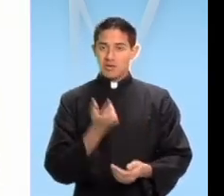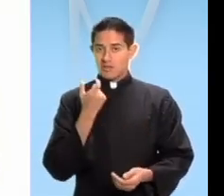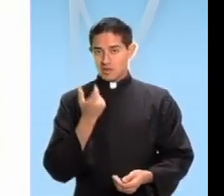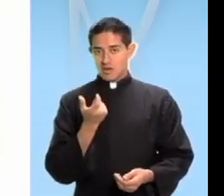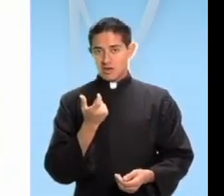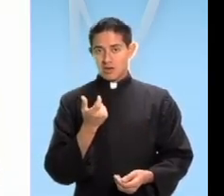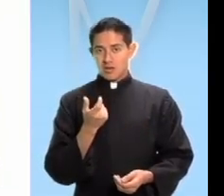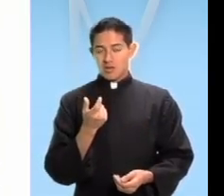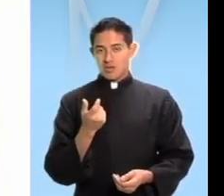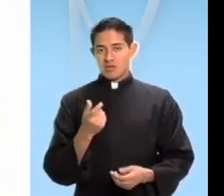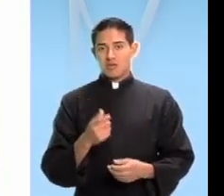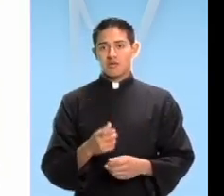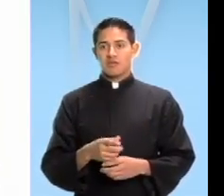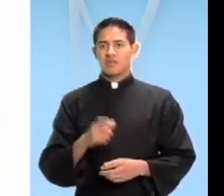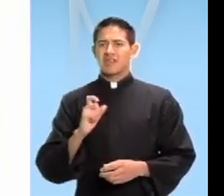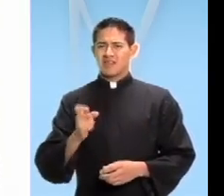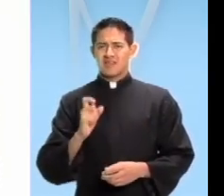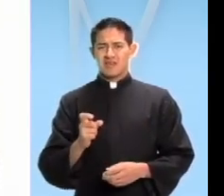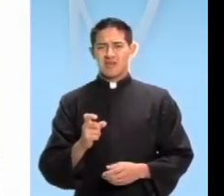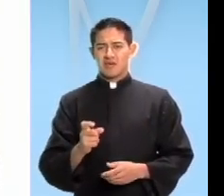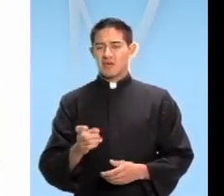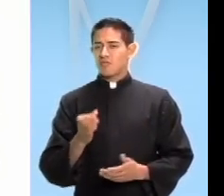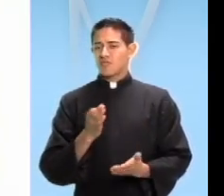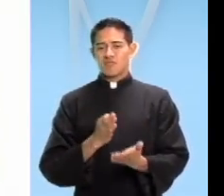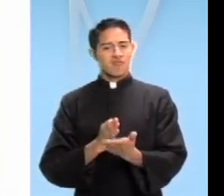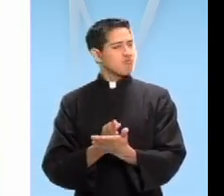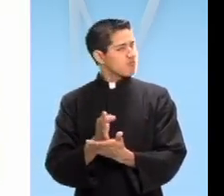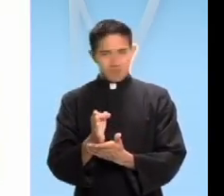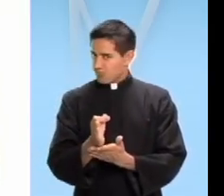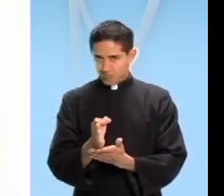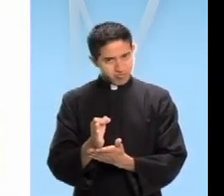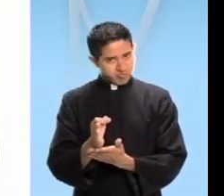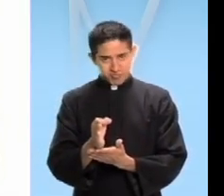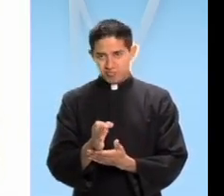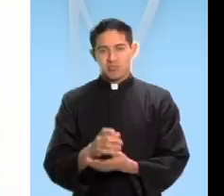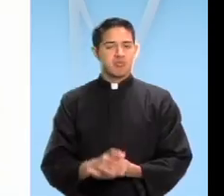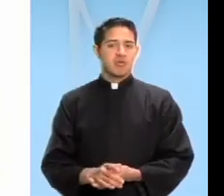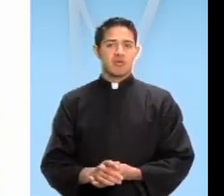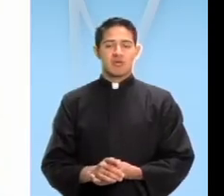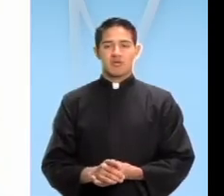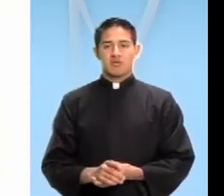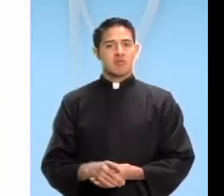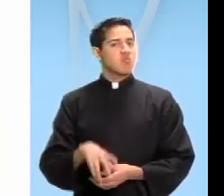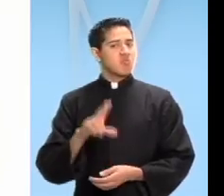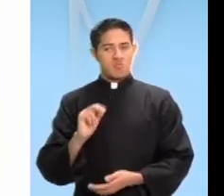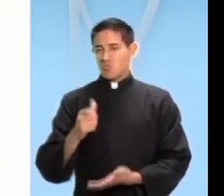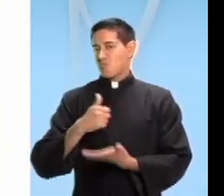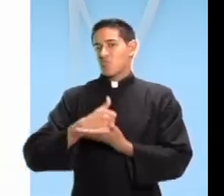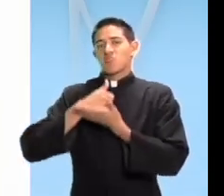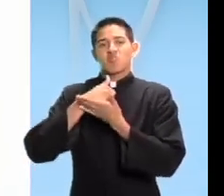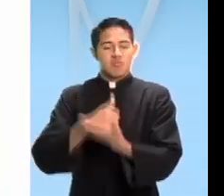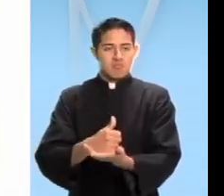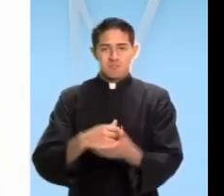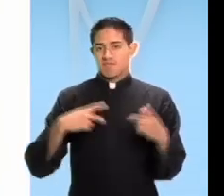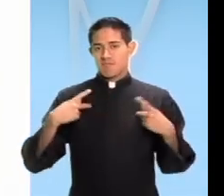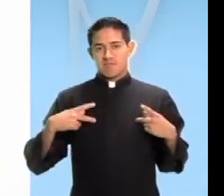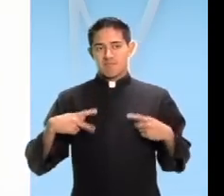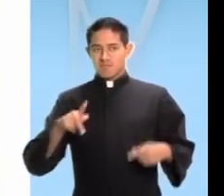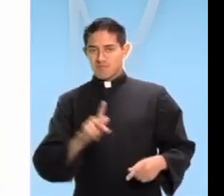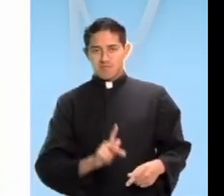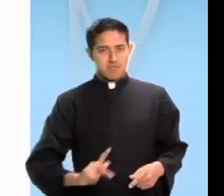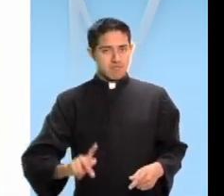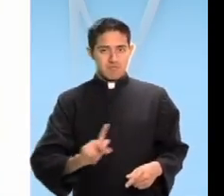no solamente estaba ayudando al imperio que lo estaba gobernando, sino que también